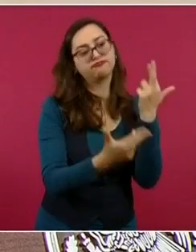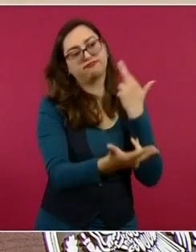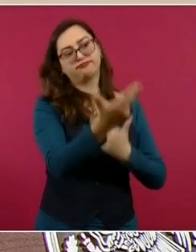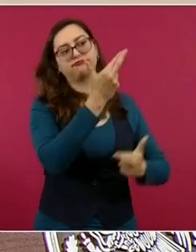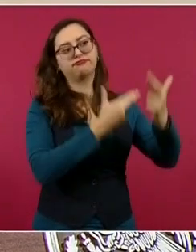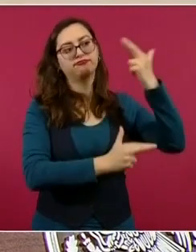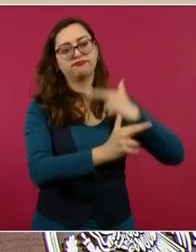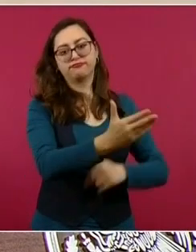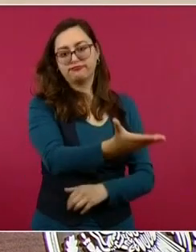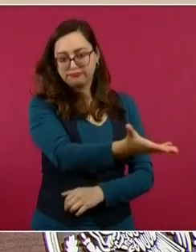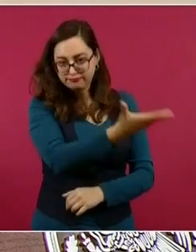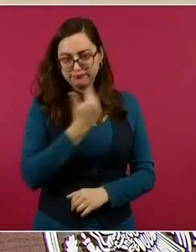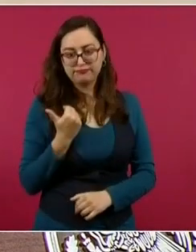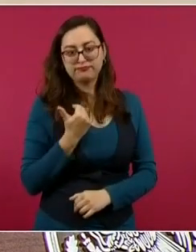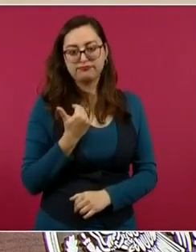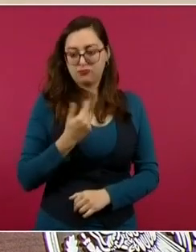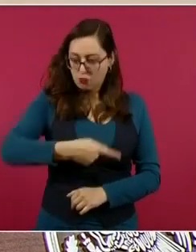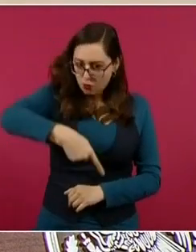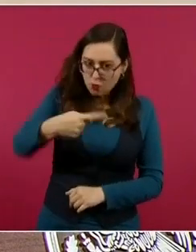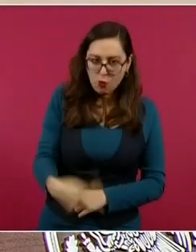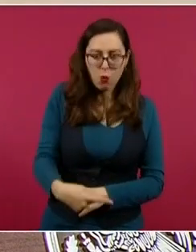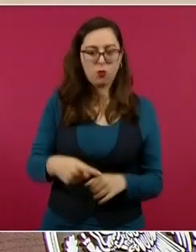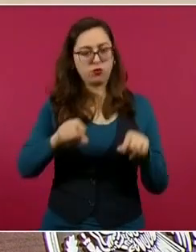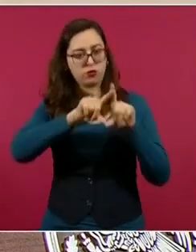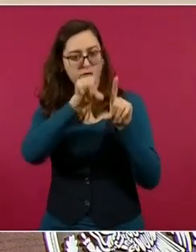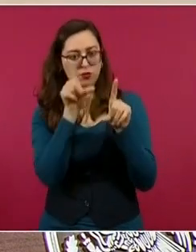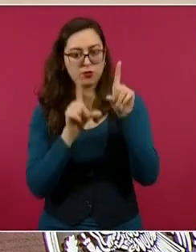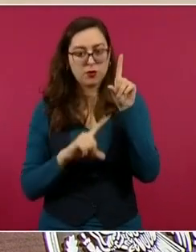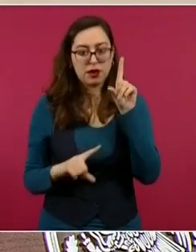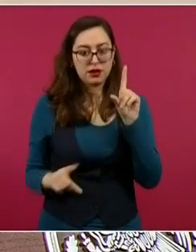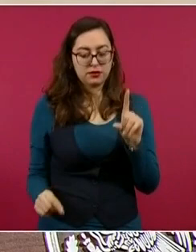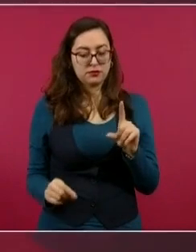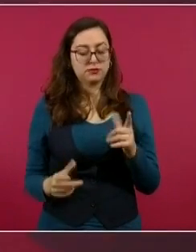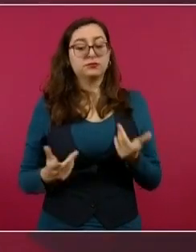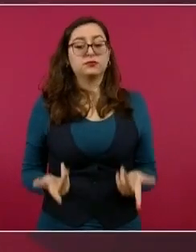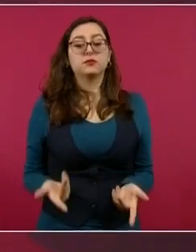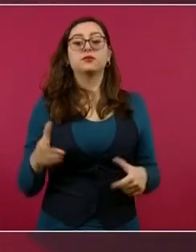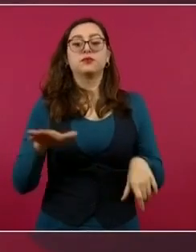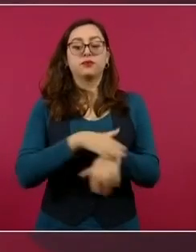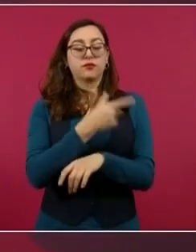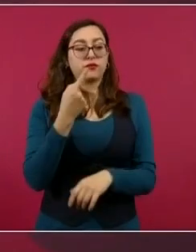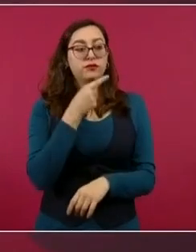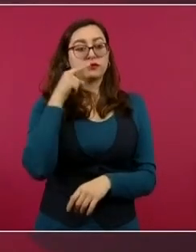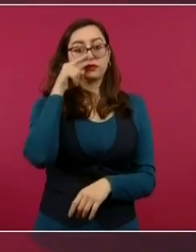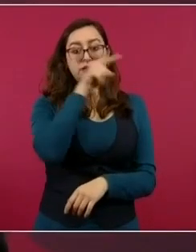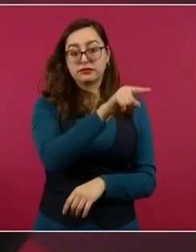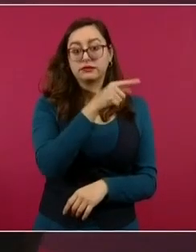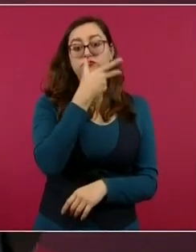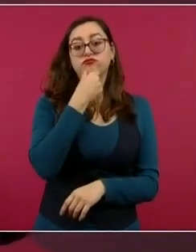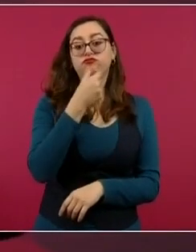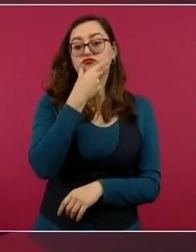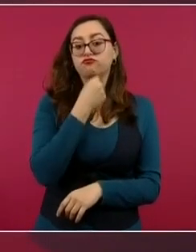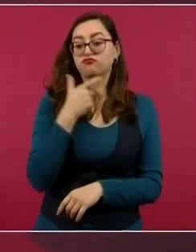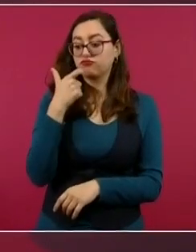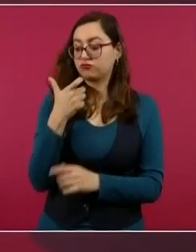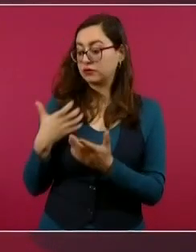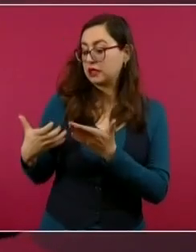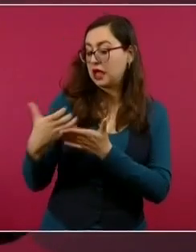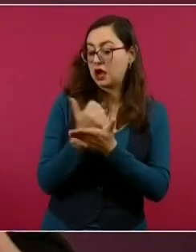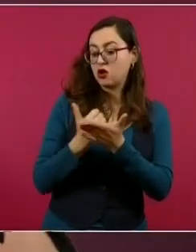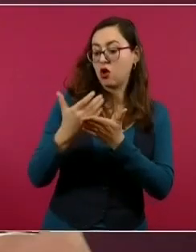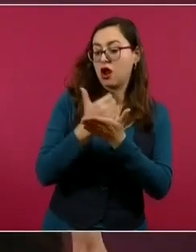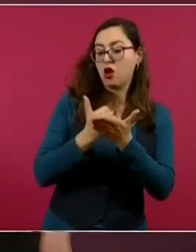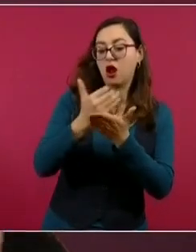obtuvieron con contratos del gobierno